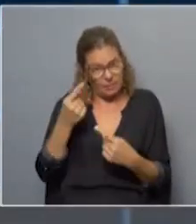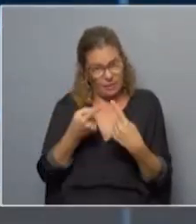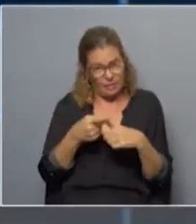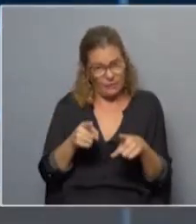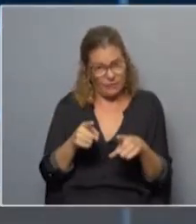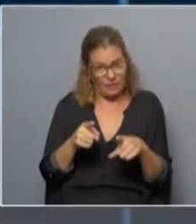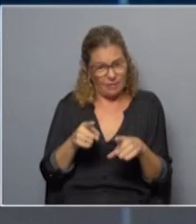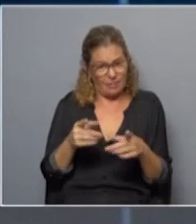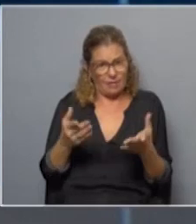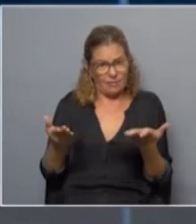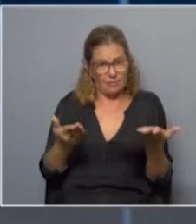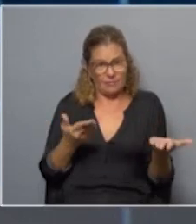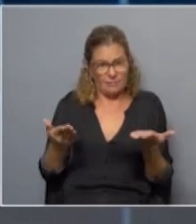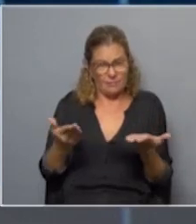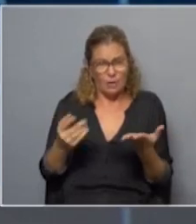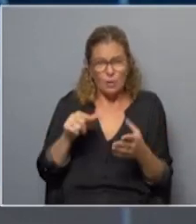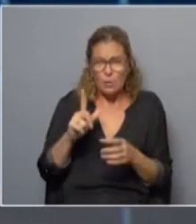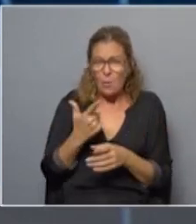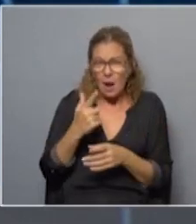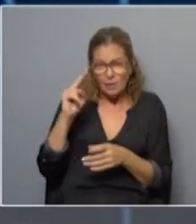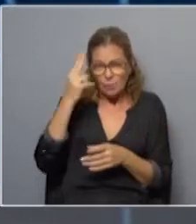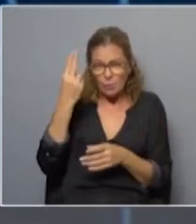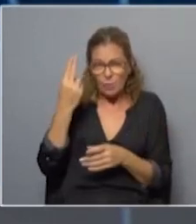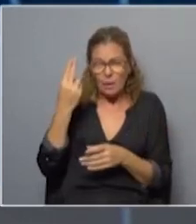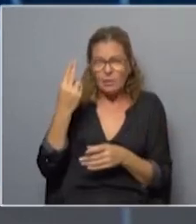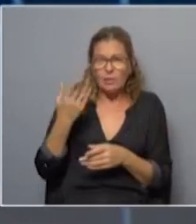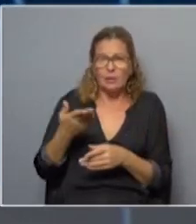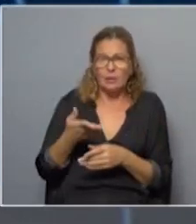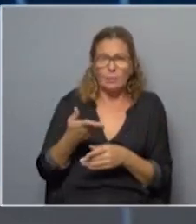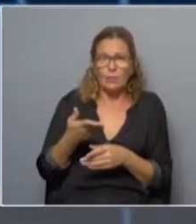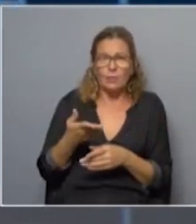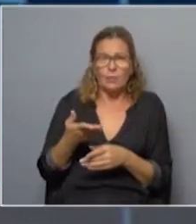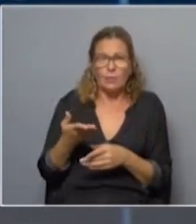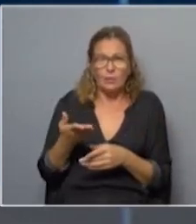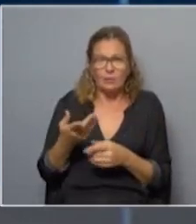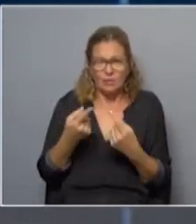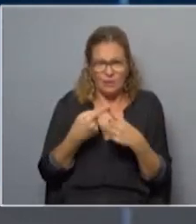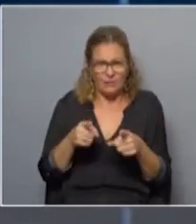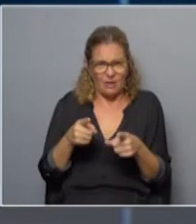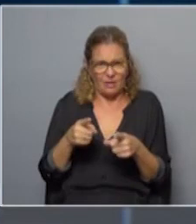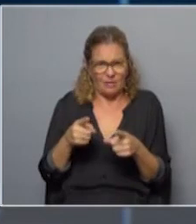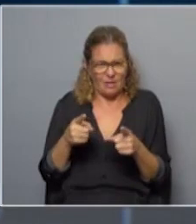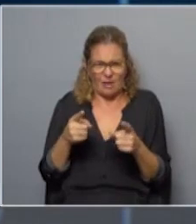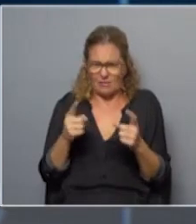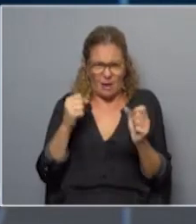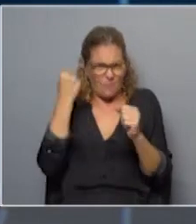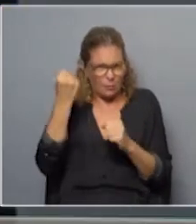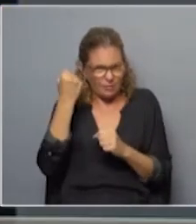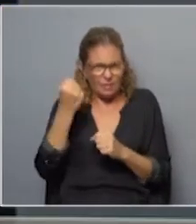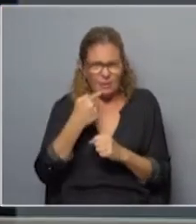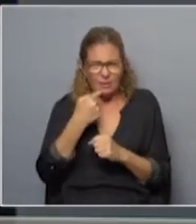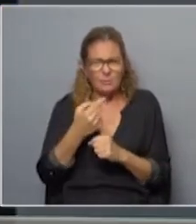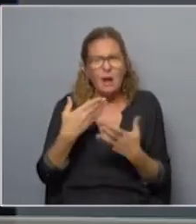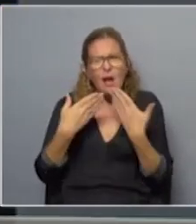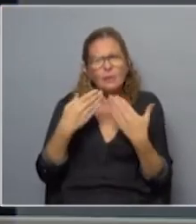son exacerbadas. No tenemos en el Uruguay, con todas las restricciones que tenemos y en este contexto diferencias tan notarias, tan notorias. Gerardo,